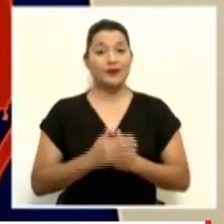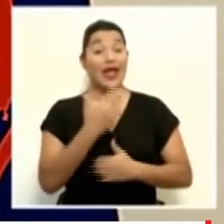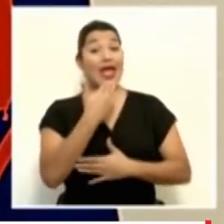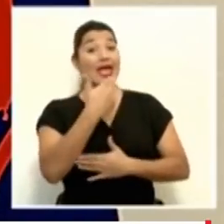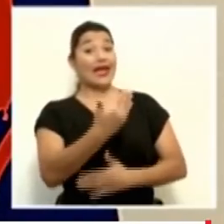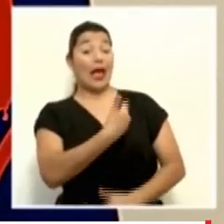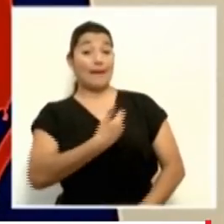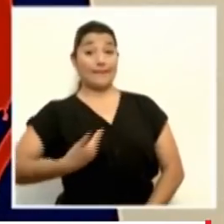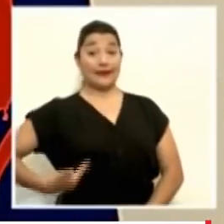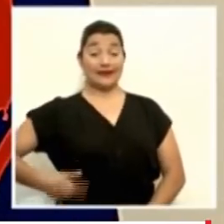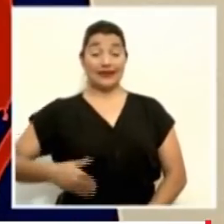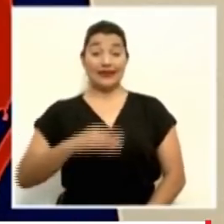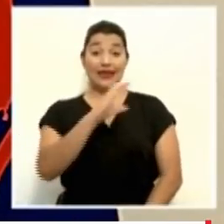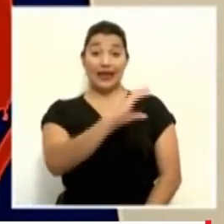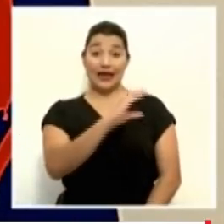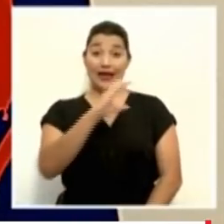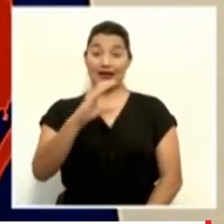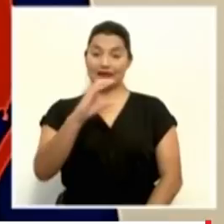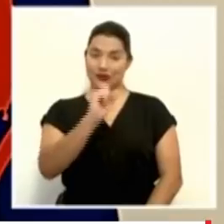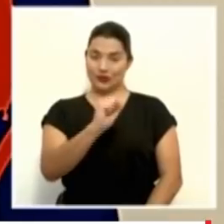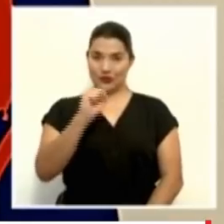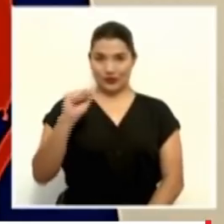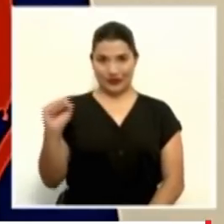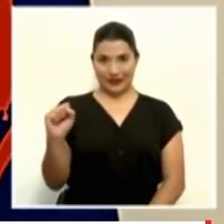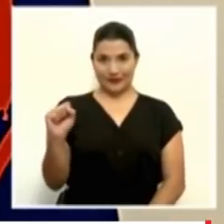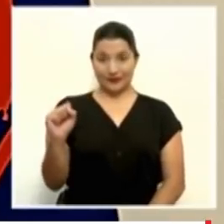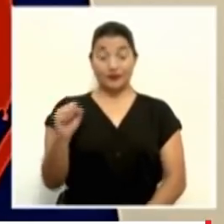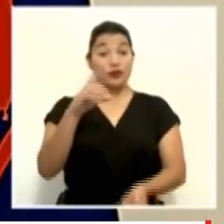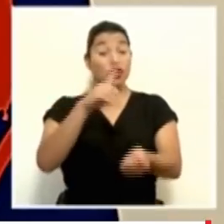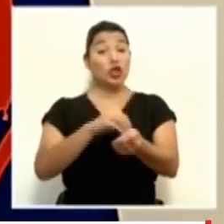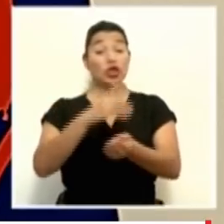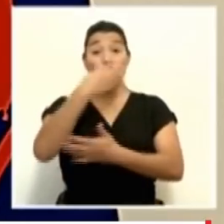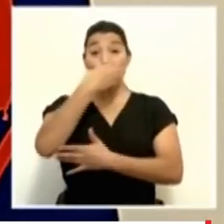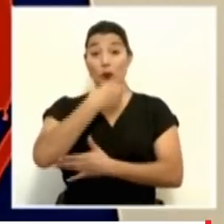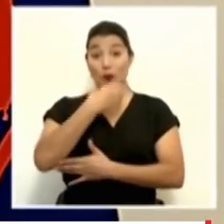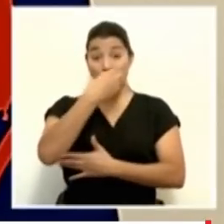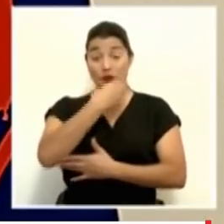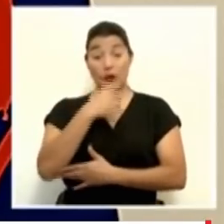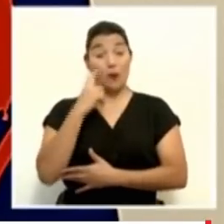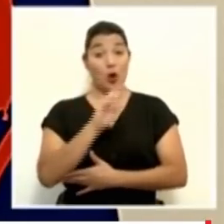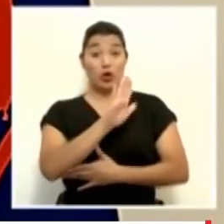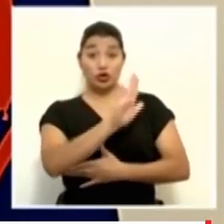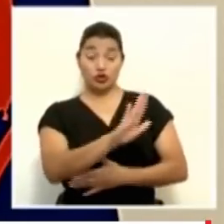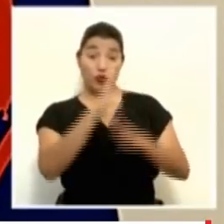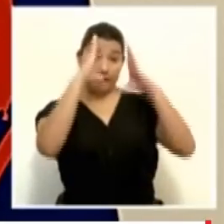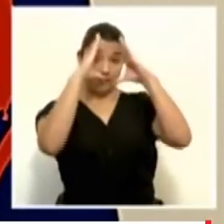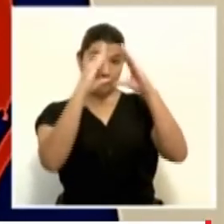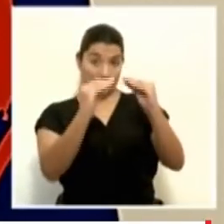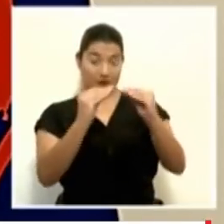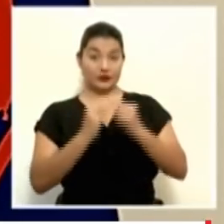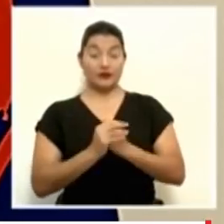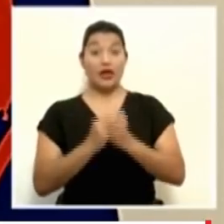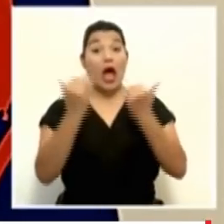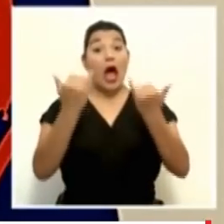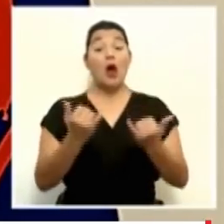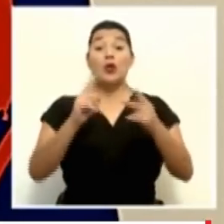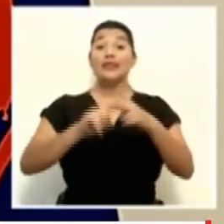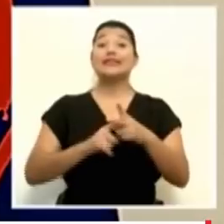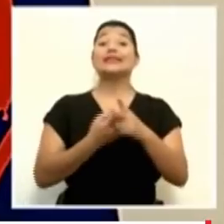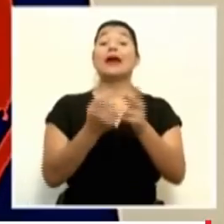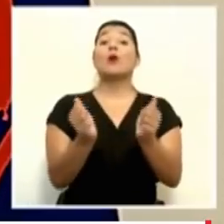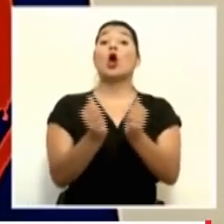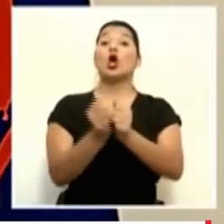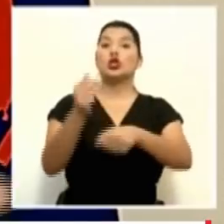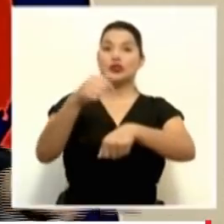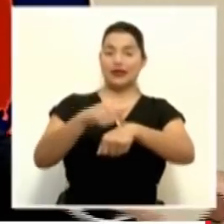al presidente ejecutivo de la Caja Costarricense de Seguro Social, el doctor Román Macaya, por su informe. Iniciamos con el